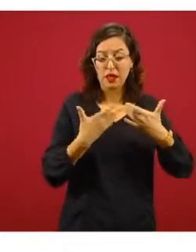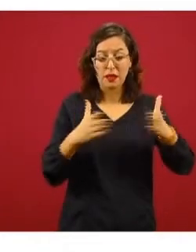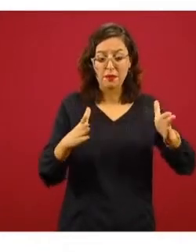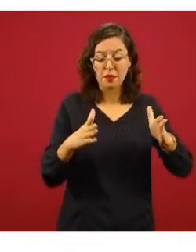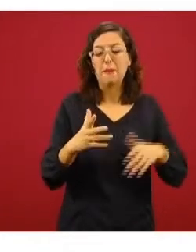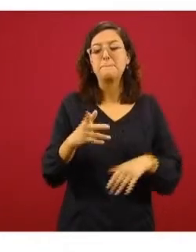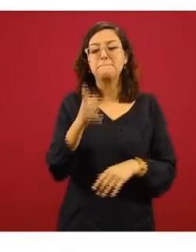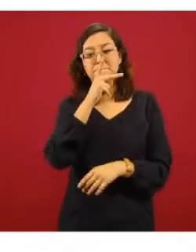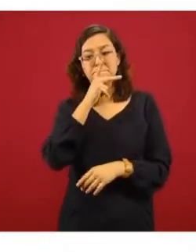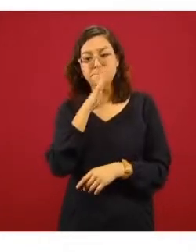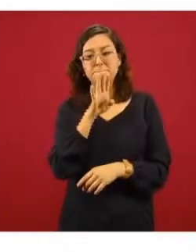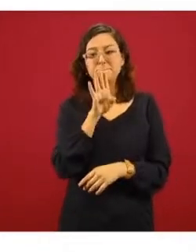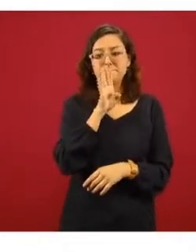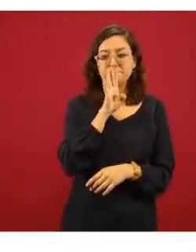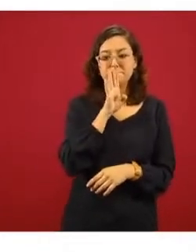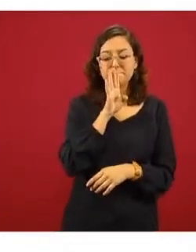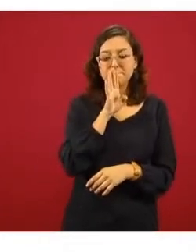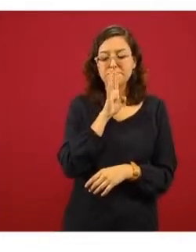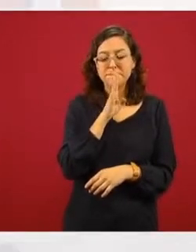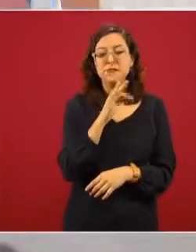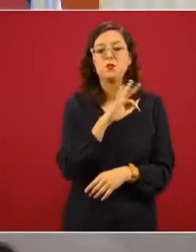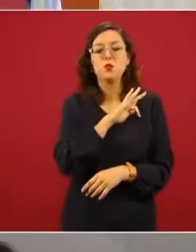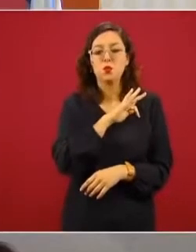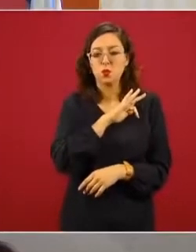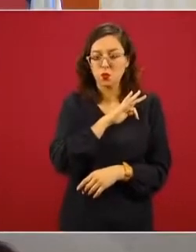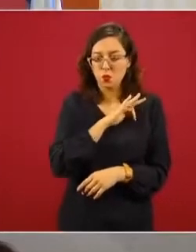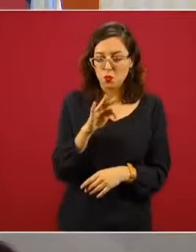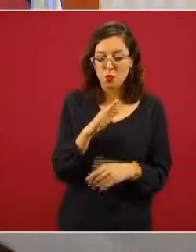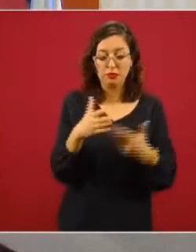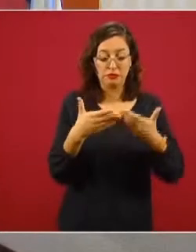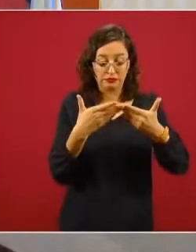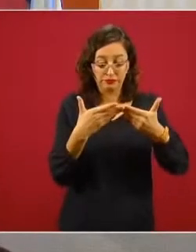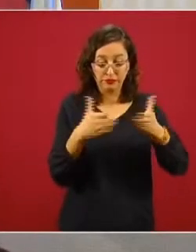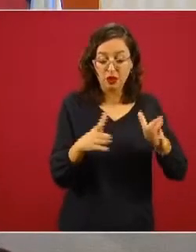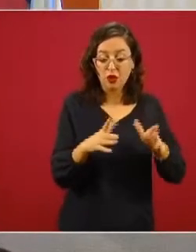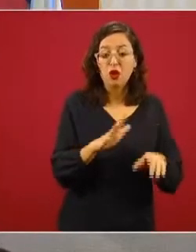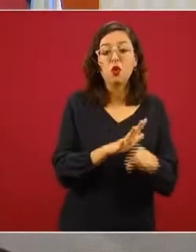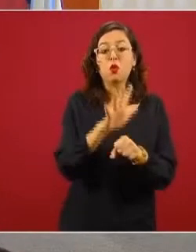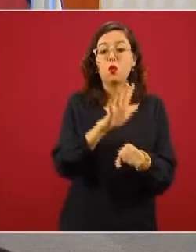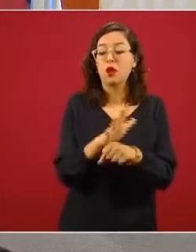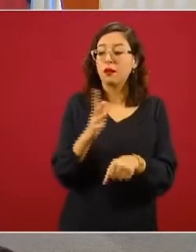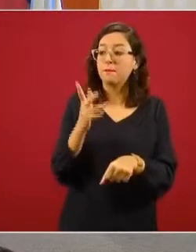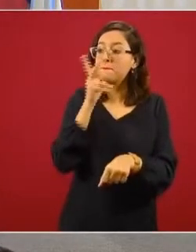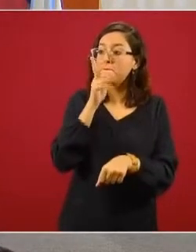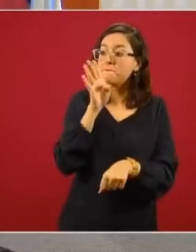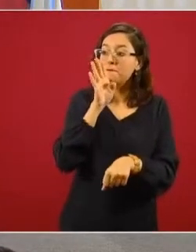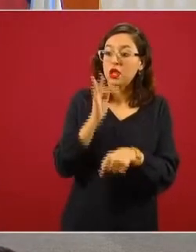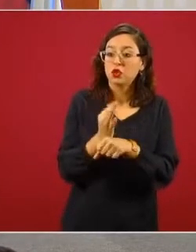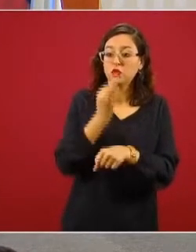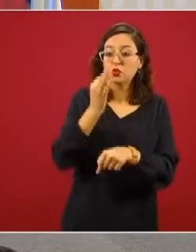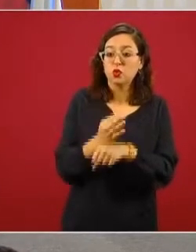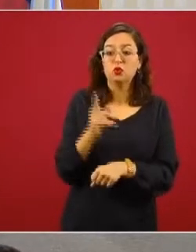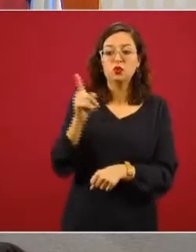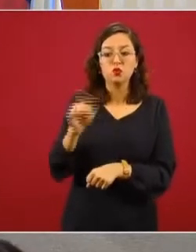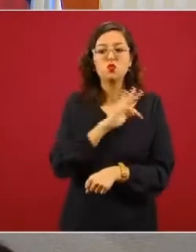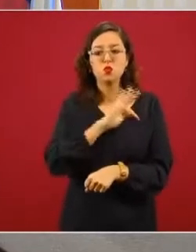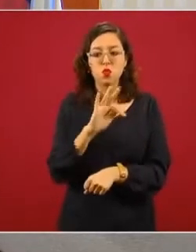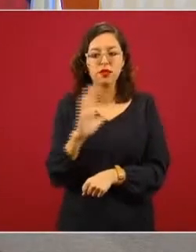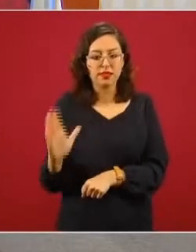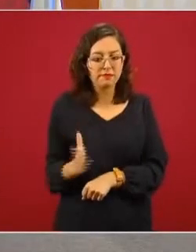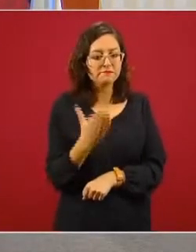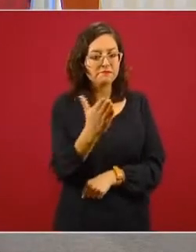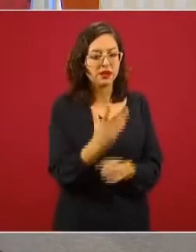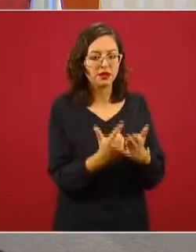padres pueden tener, una vez que el joven indica al momento de aperturar la cual de los padres o de su tutor, derecho a ver el estado de cuenta